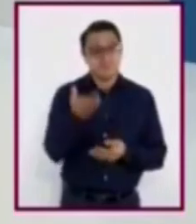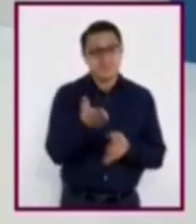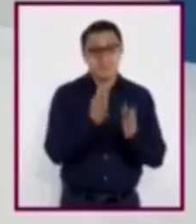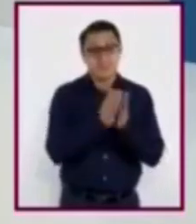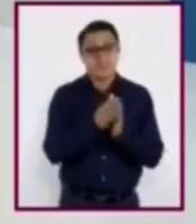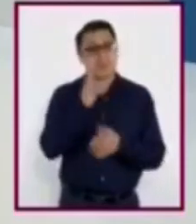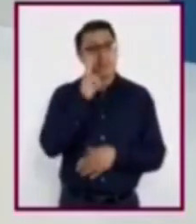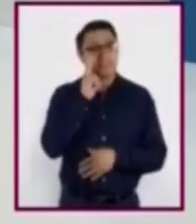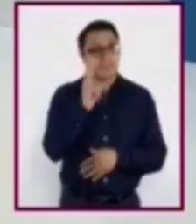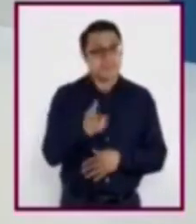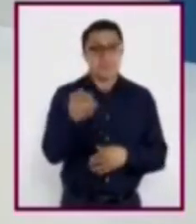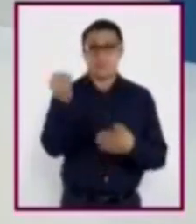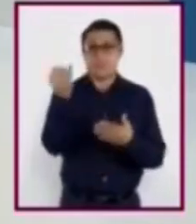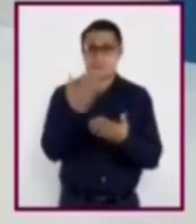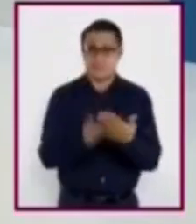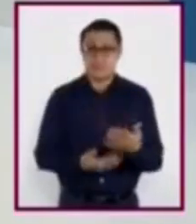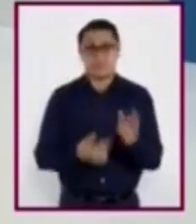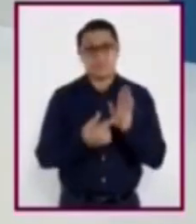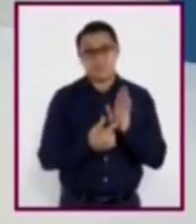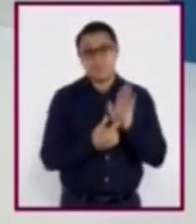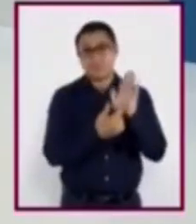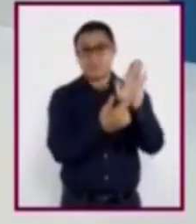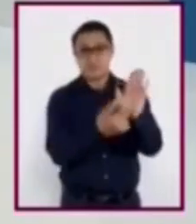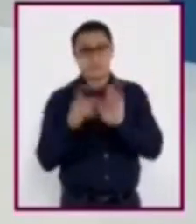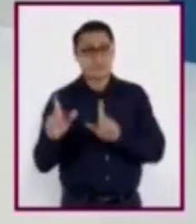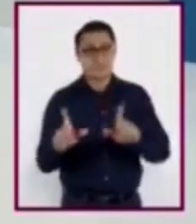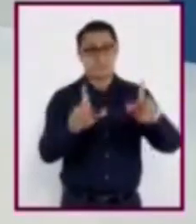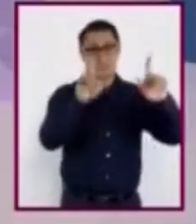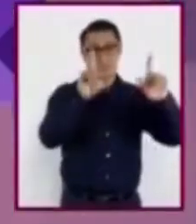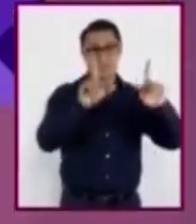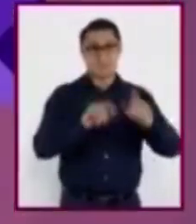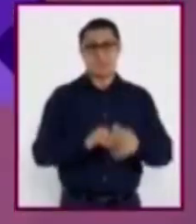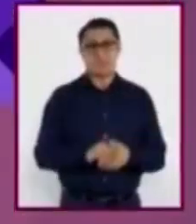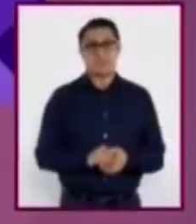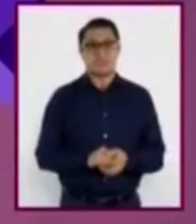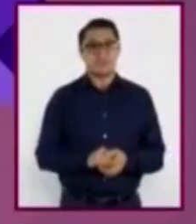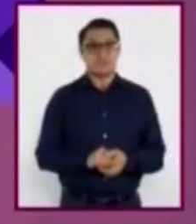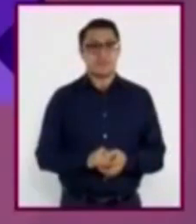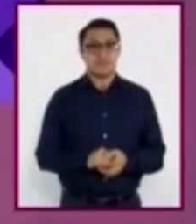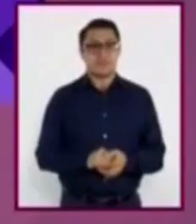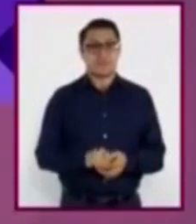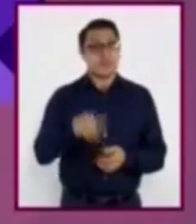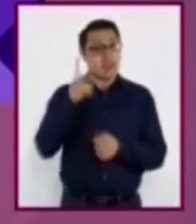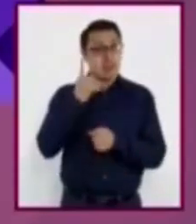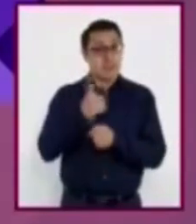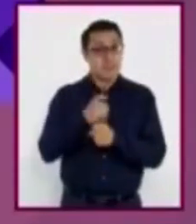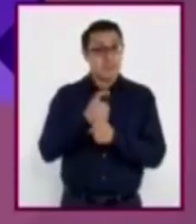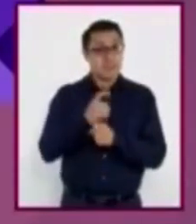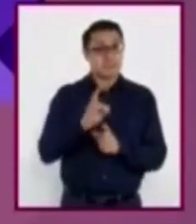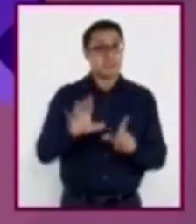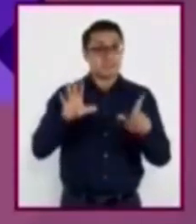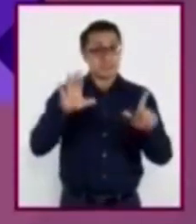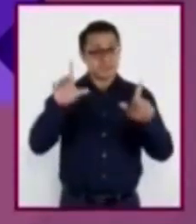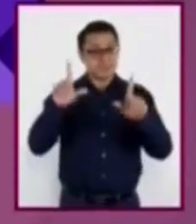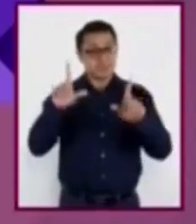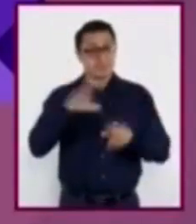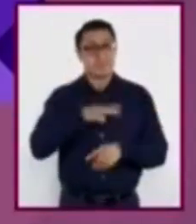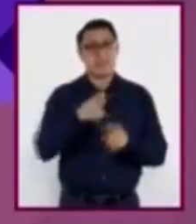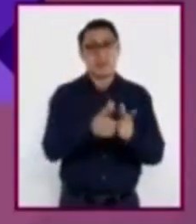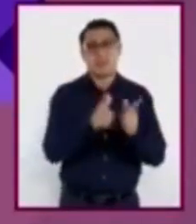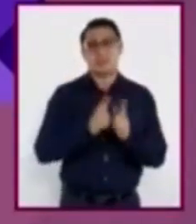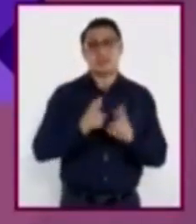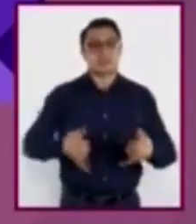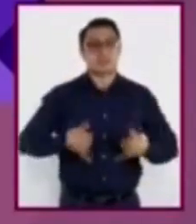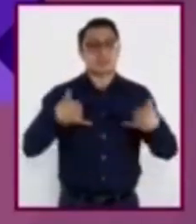observen con atención las imágenes que se proyectan en la pantalla. En la primera, tenemos a un grupo de adolescentes